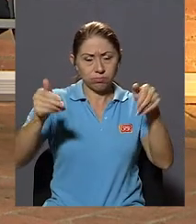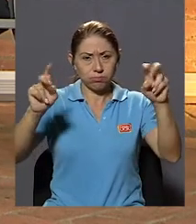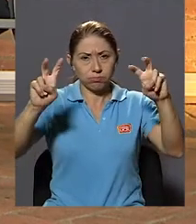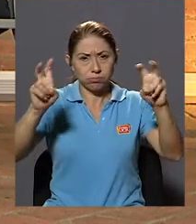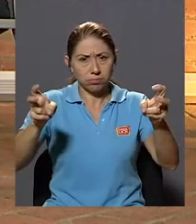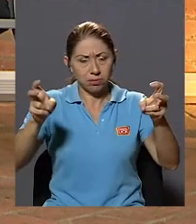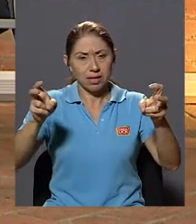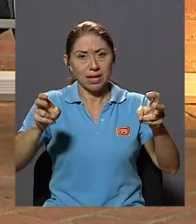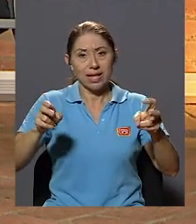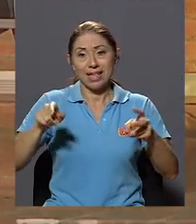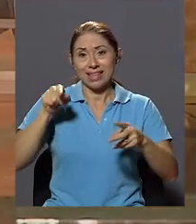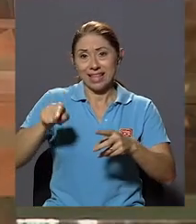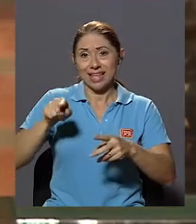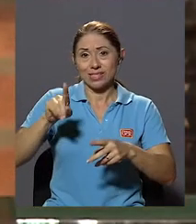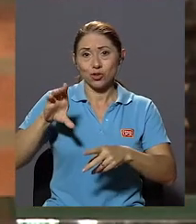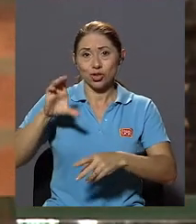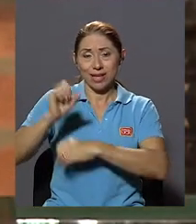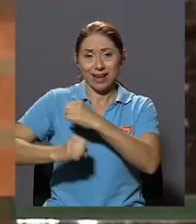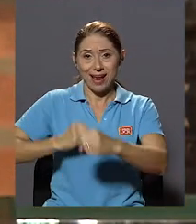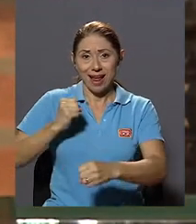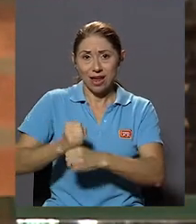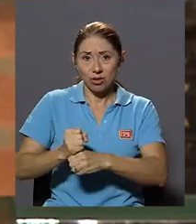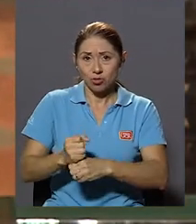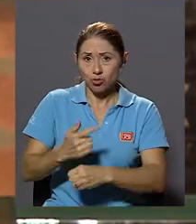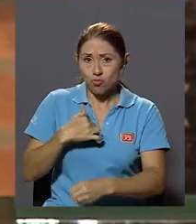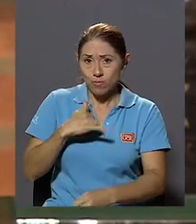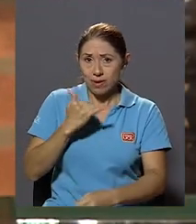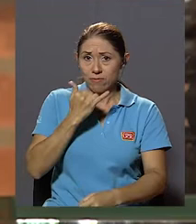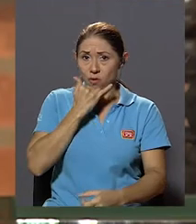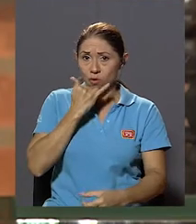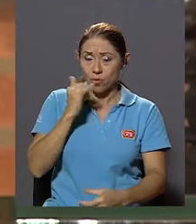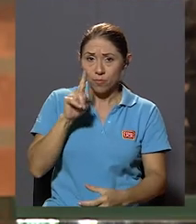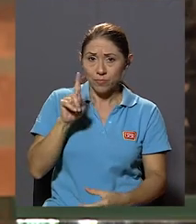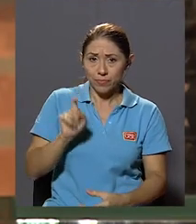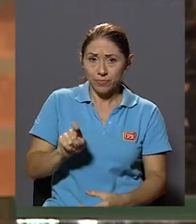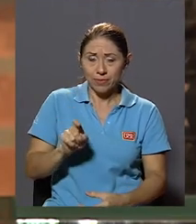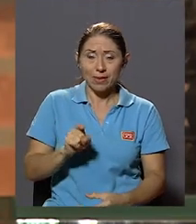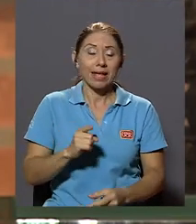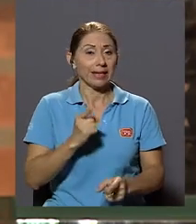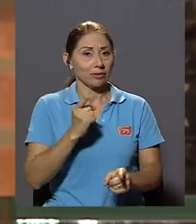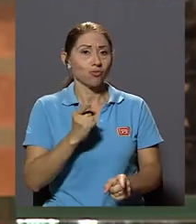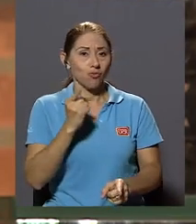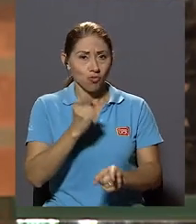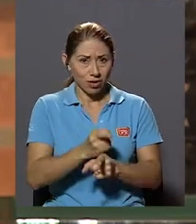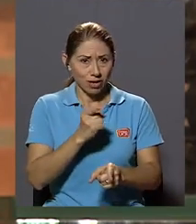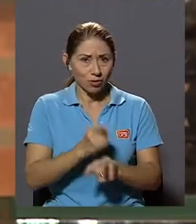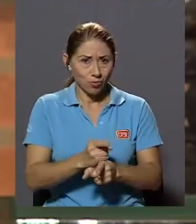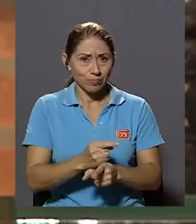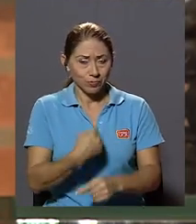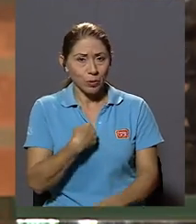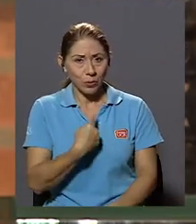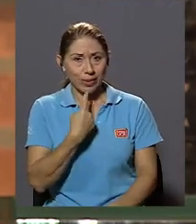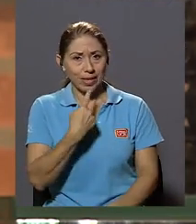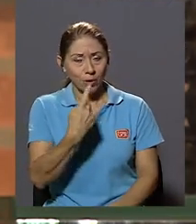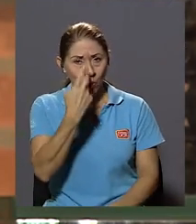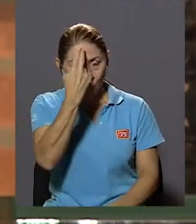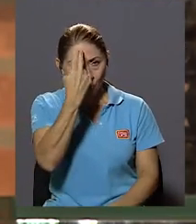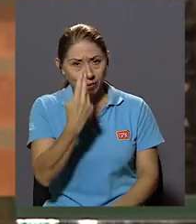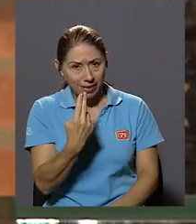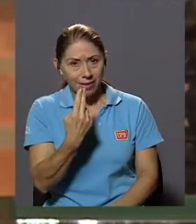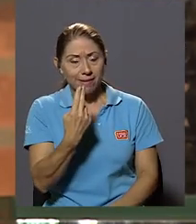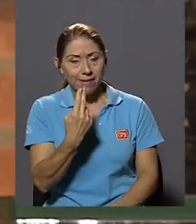de ese centenario ¿Me equivoco? Bueno, es correcto, lo digo con toda humildad